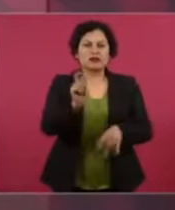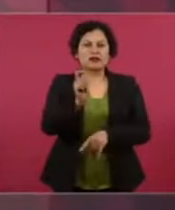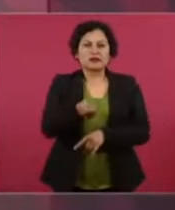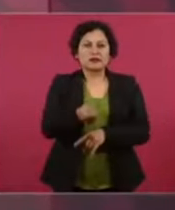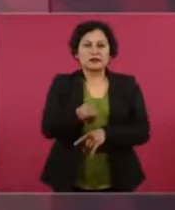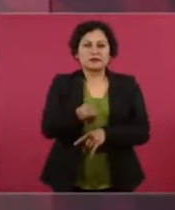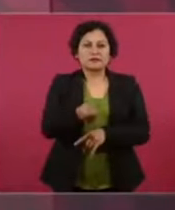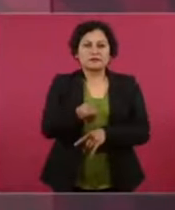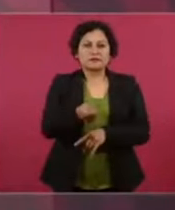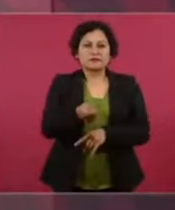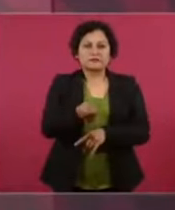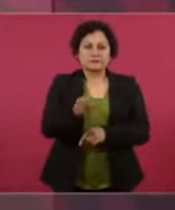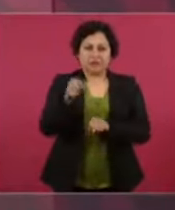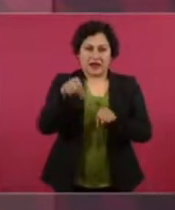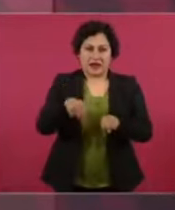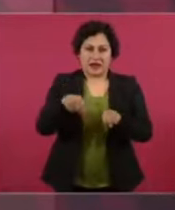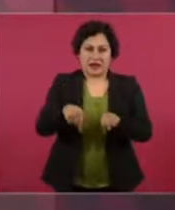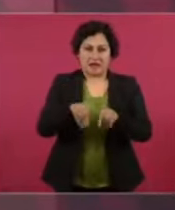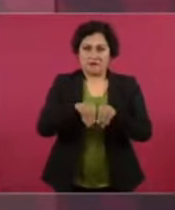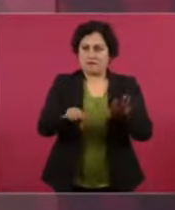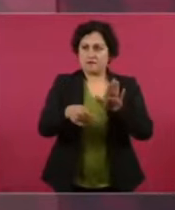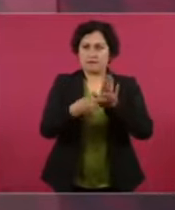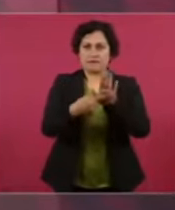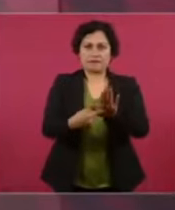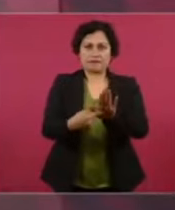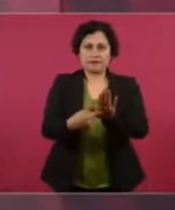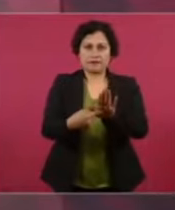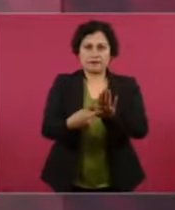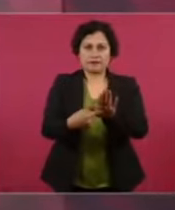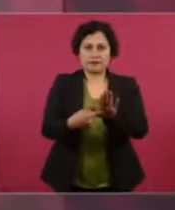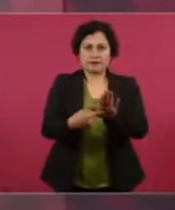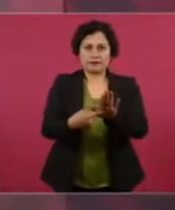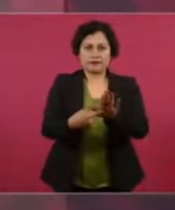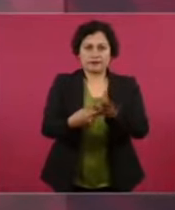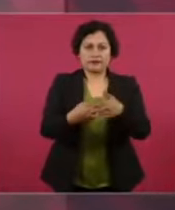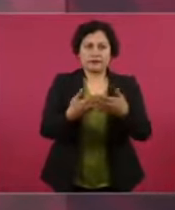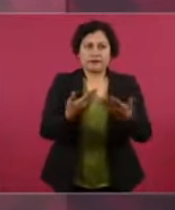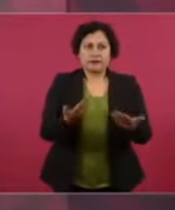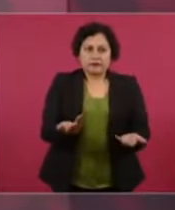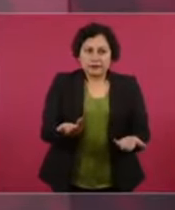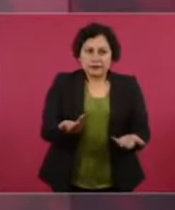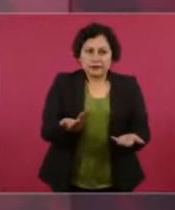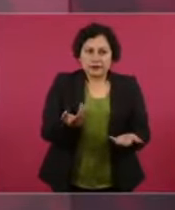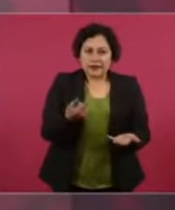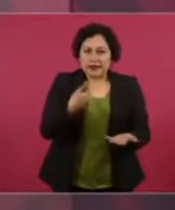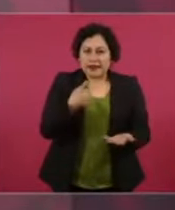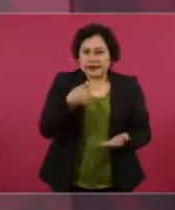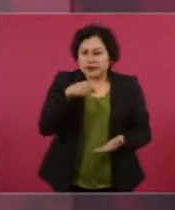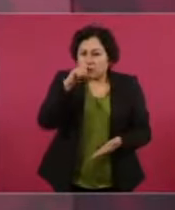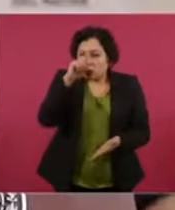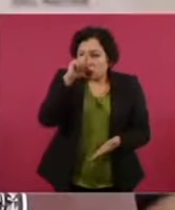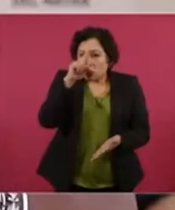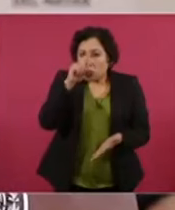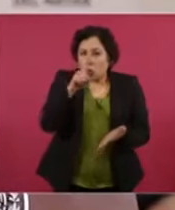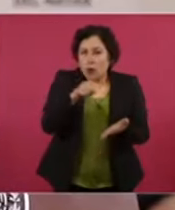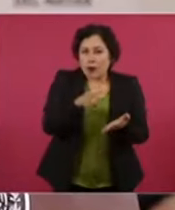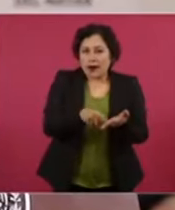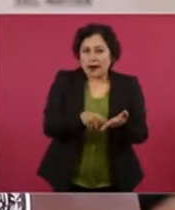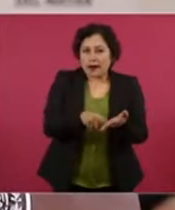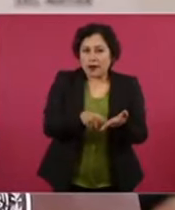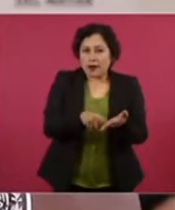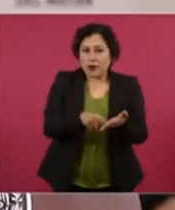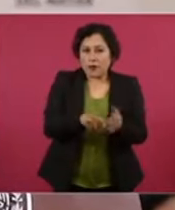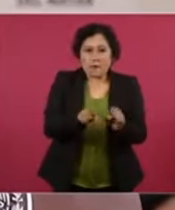Y yo creo que entonces es que mandan a buscar al periodista